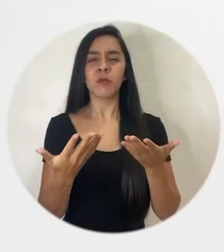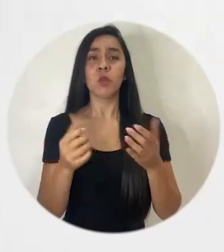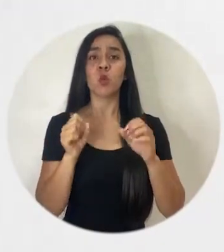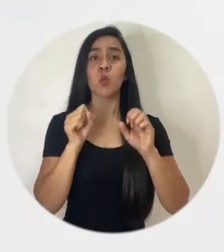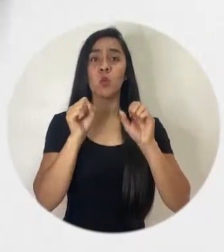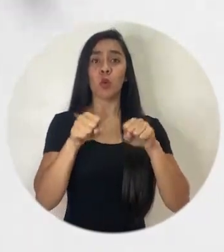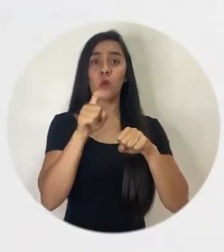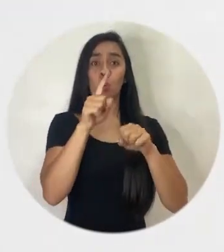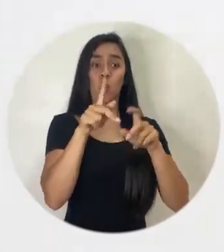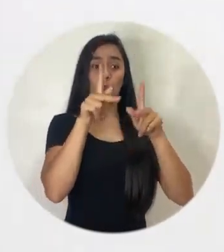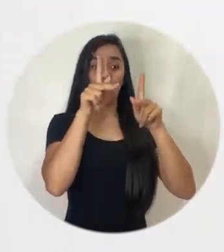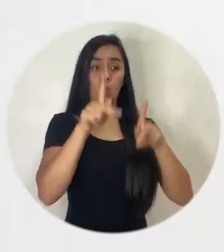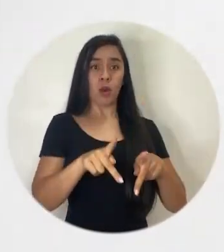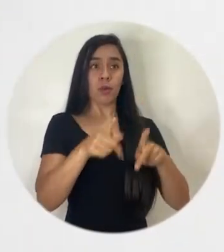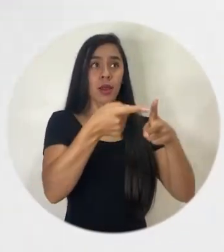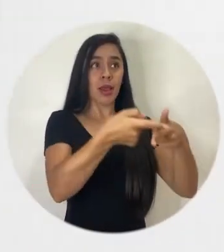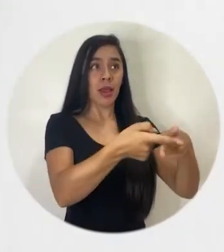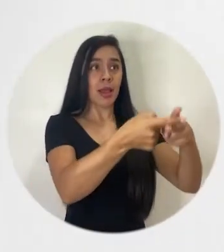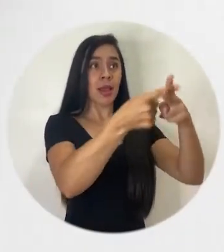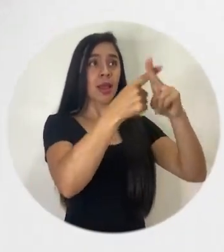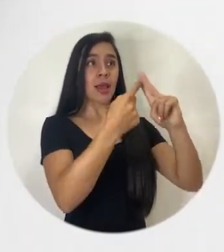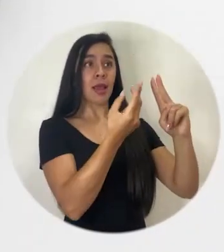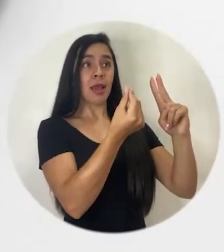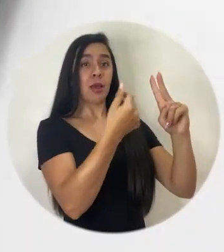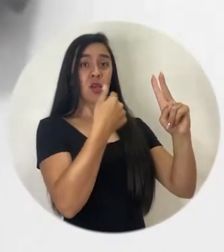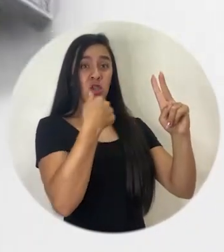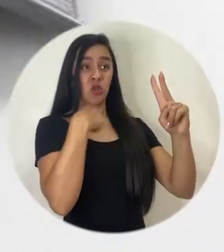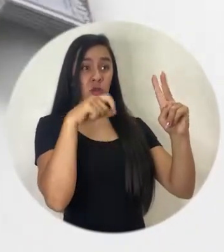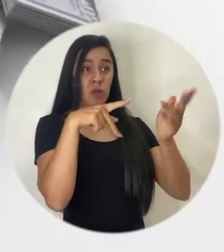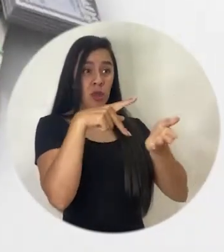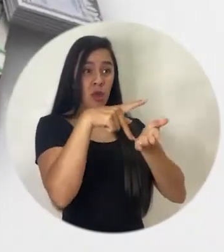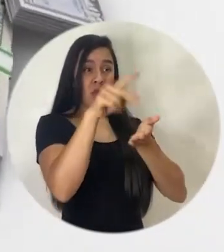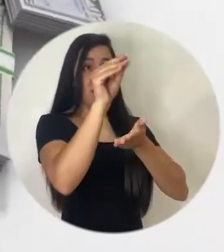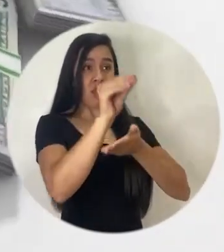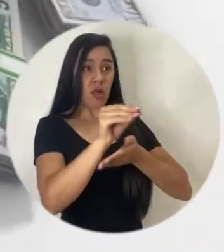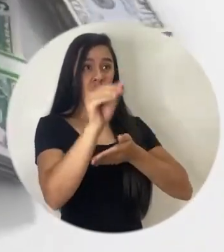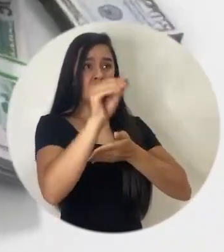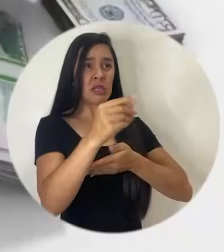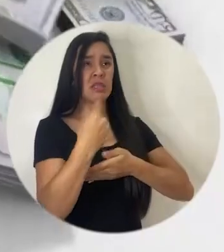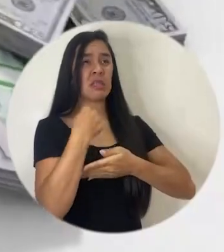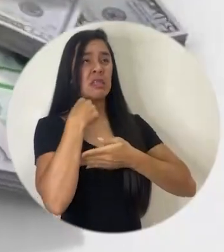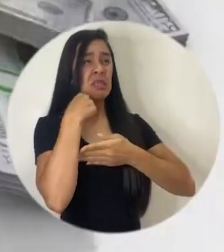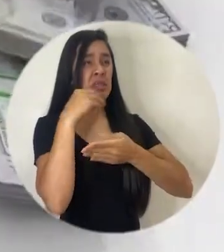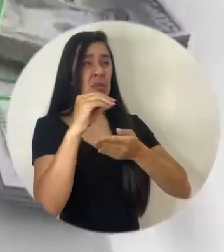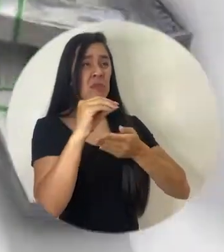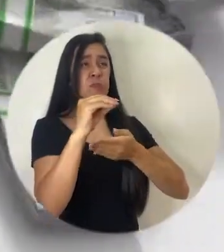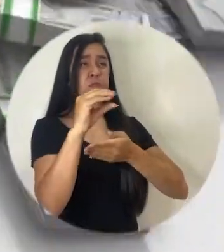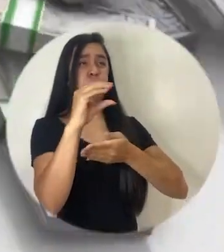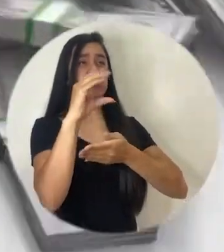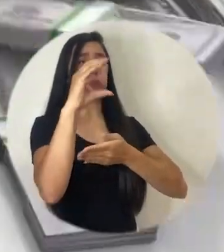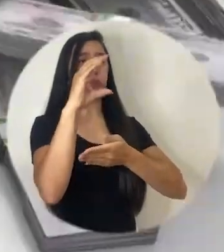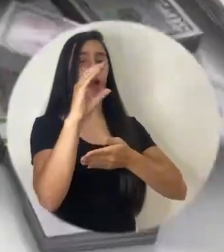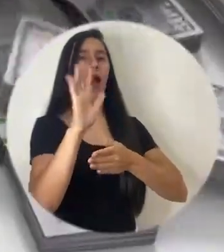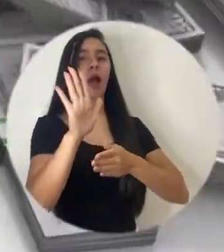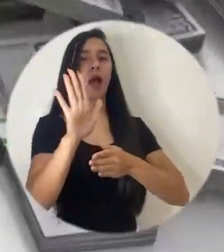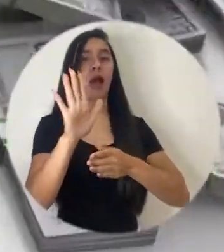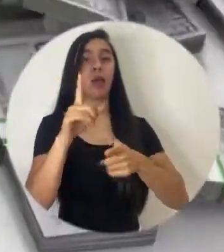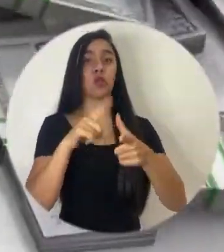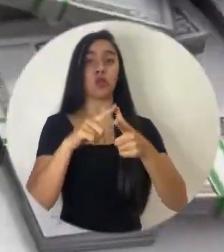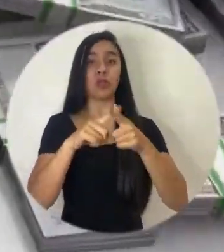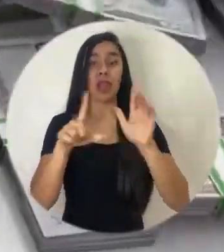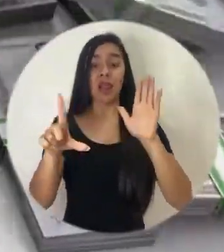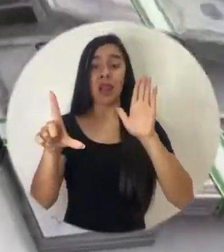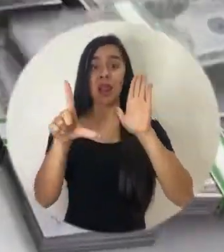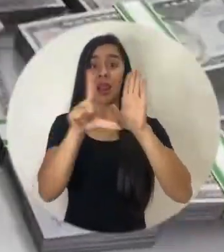a una persona sobreendeudándola a tasas de interés muy alta. entonces, la legislación en el